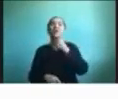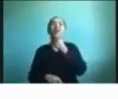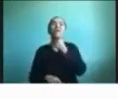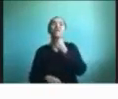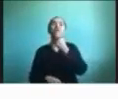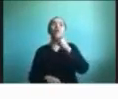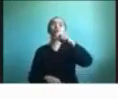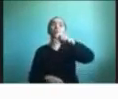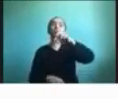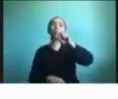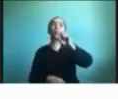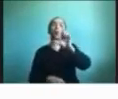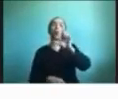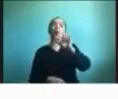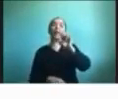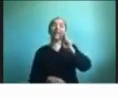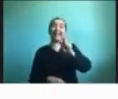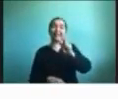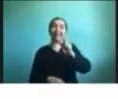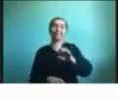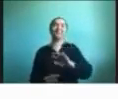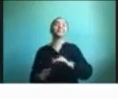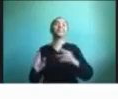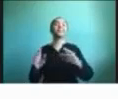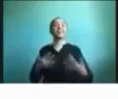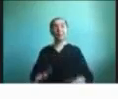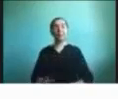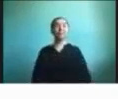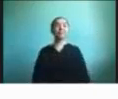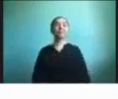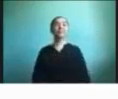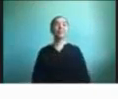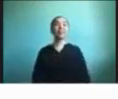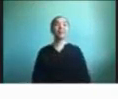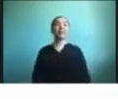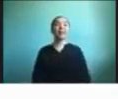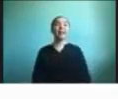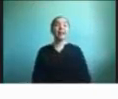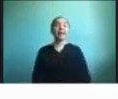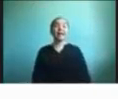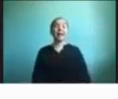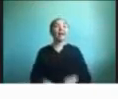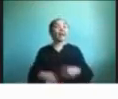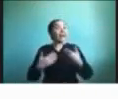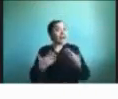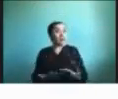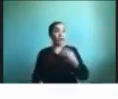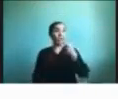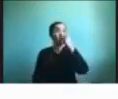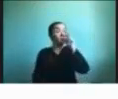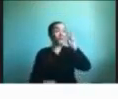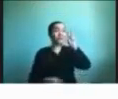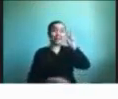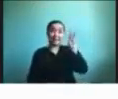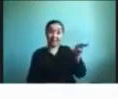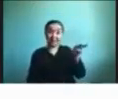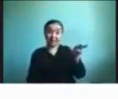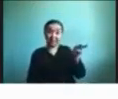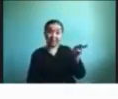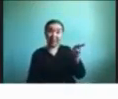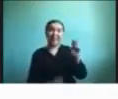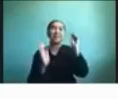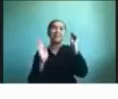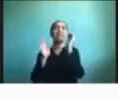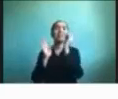ahora vamos a revisar las aplicaciones y los software de Sedeti como en detalle para que vean cómo